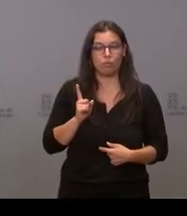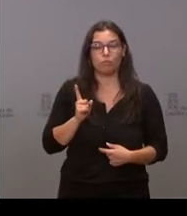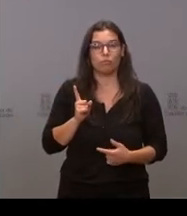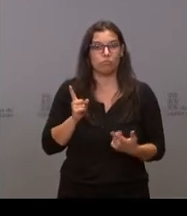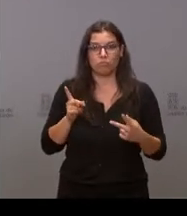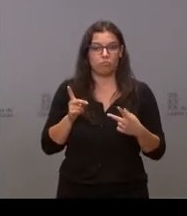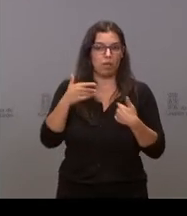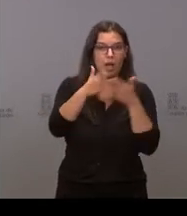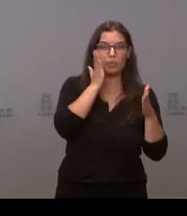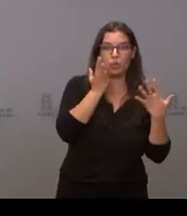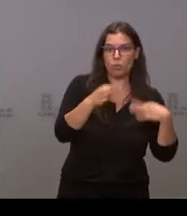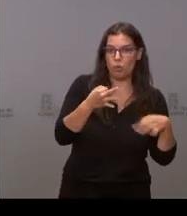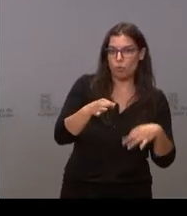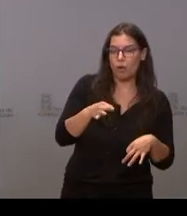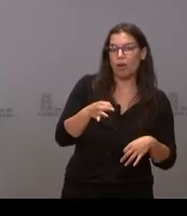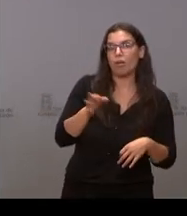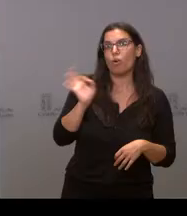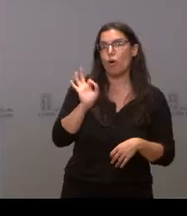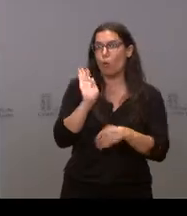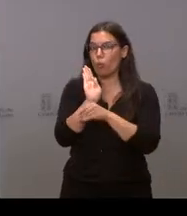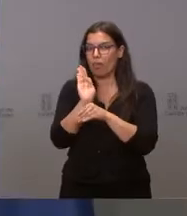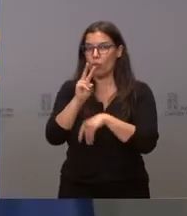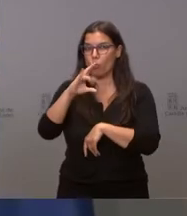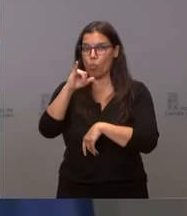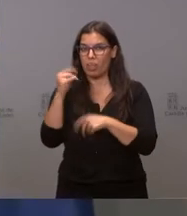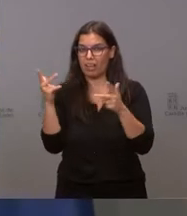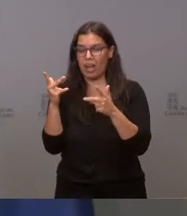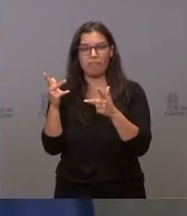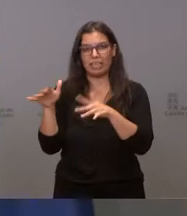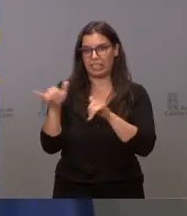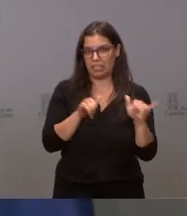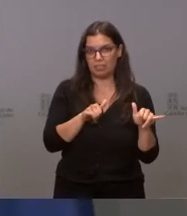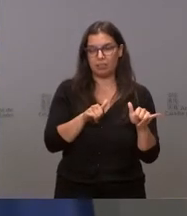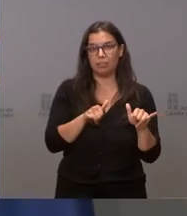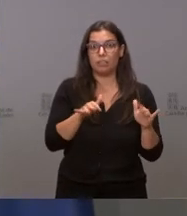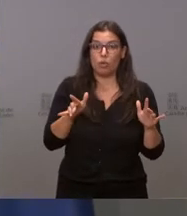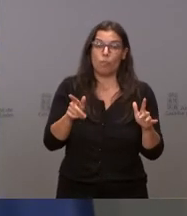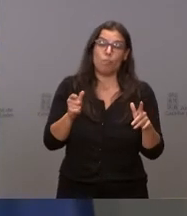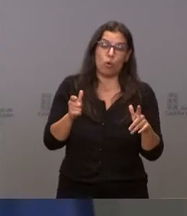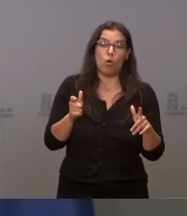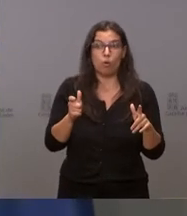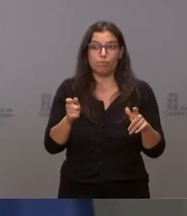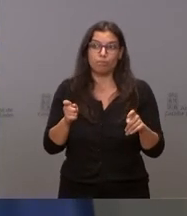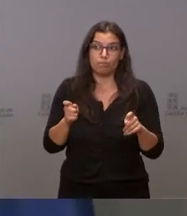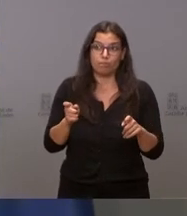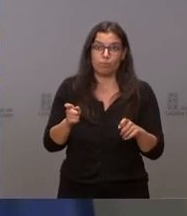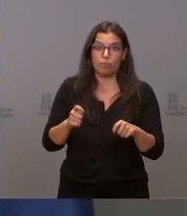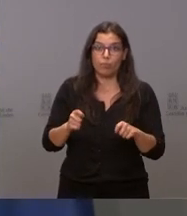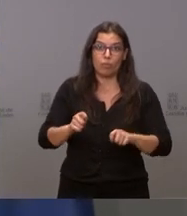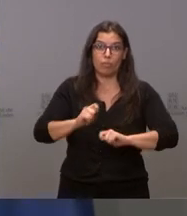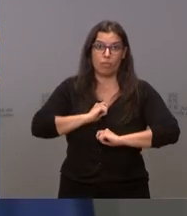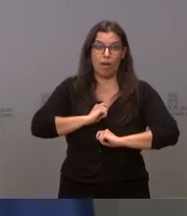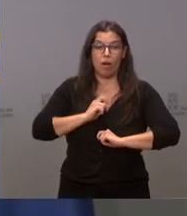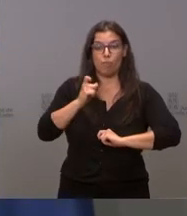planta como en cuidados intensivos. Eso es lo que nos hace mantener